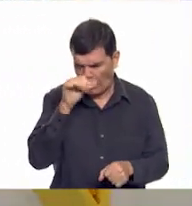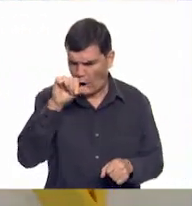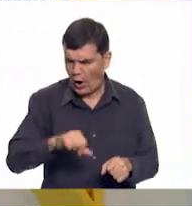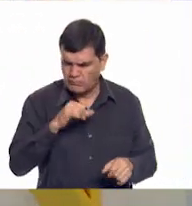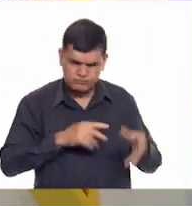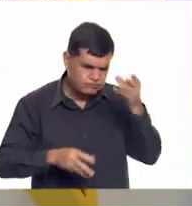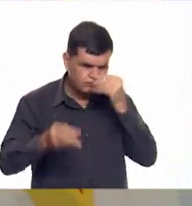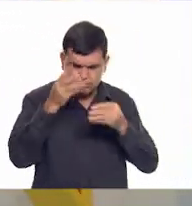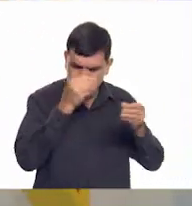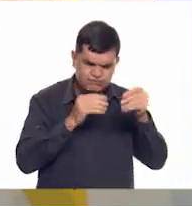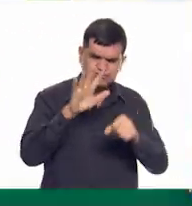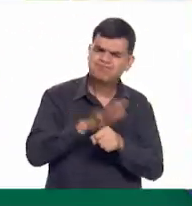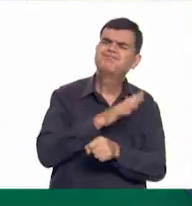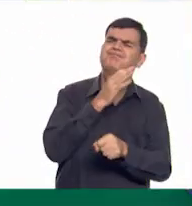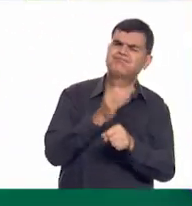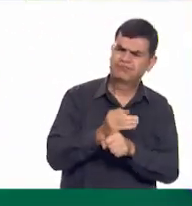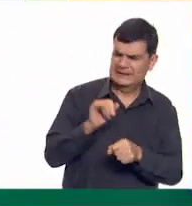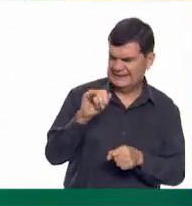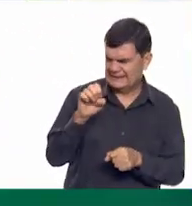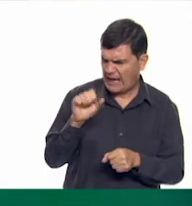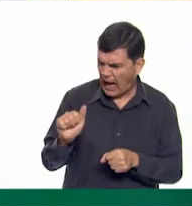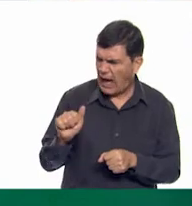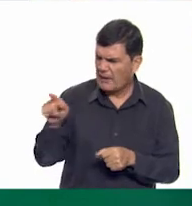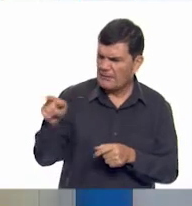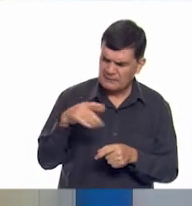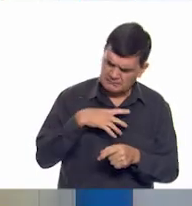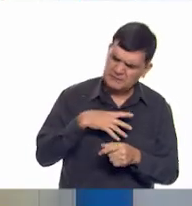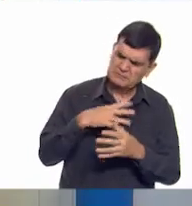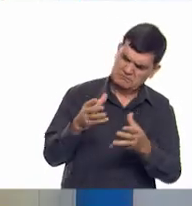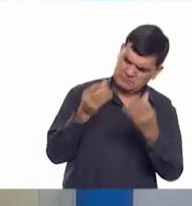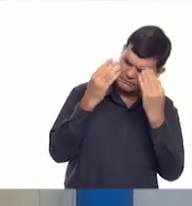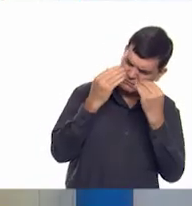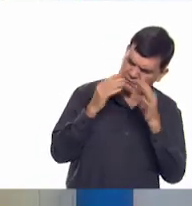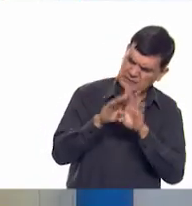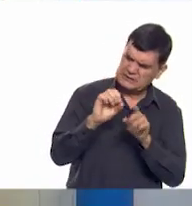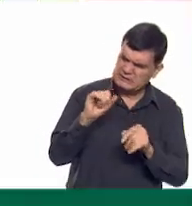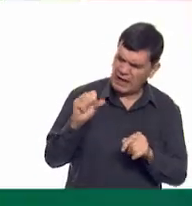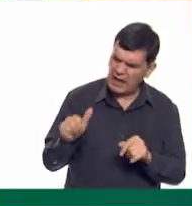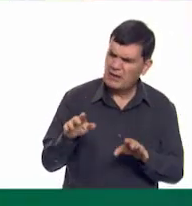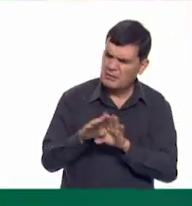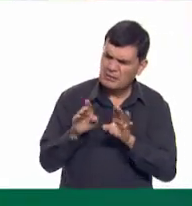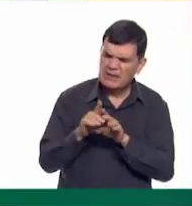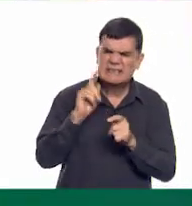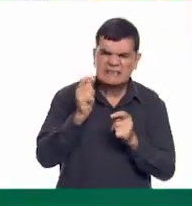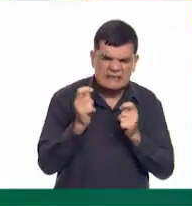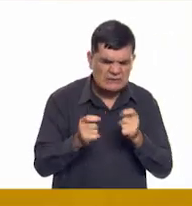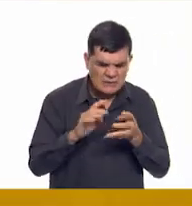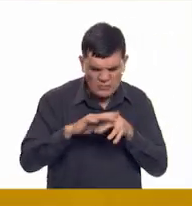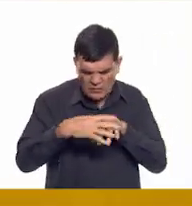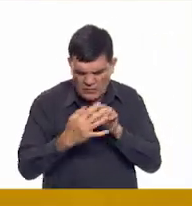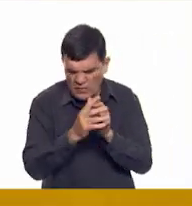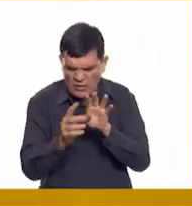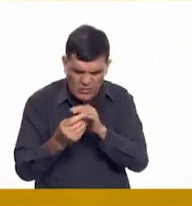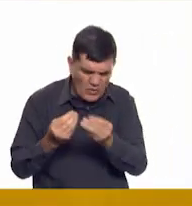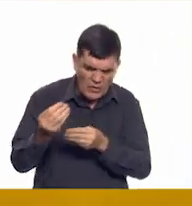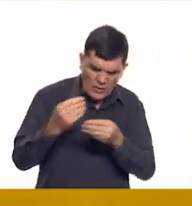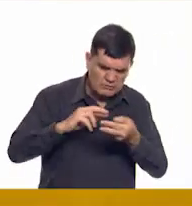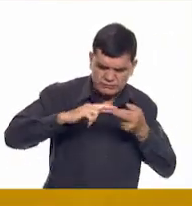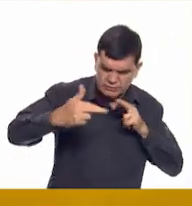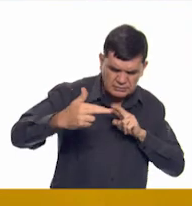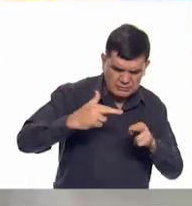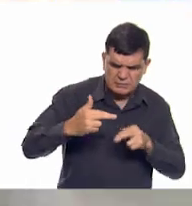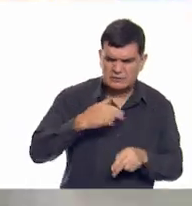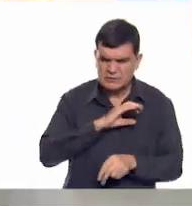día de hoy con ustedes dos. Primero con Isa y luego contigo. Me fue quedando más claro cómo es esto de entretejer estos lazos